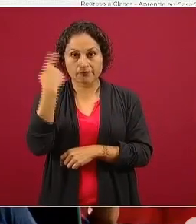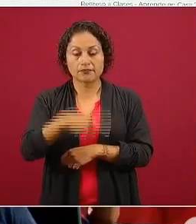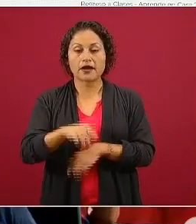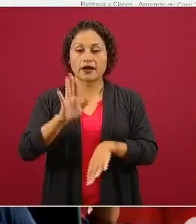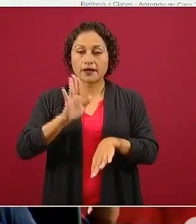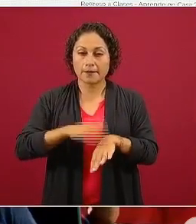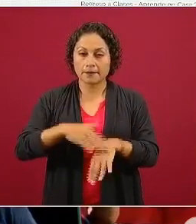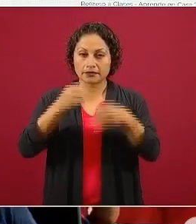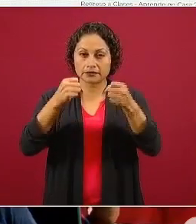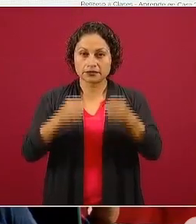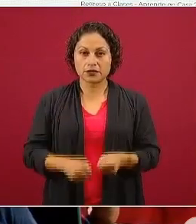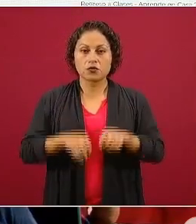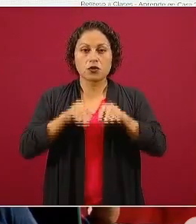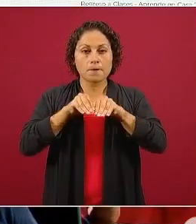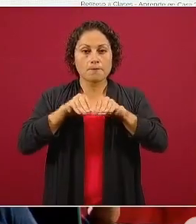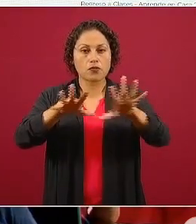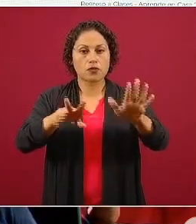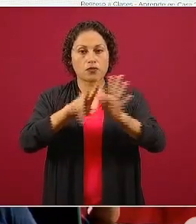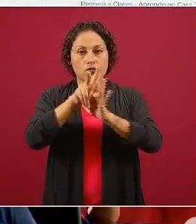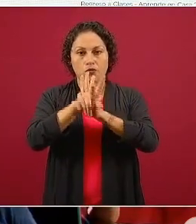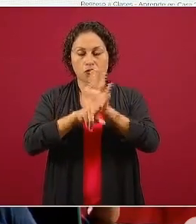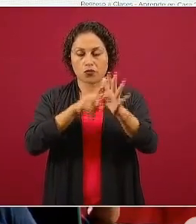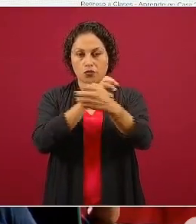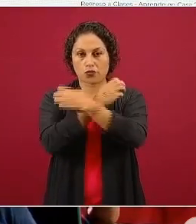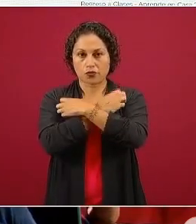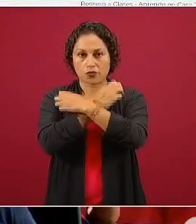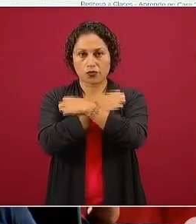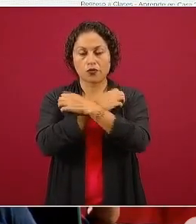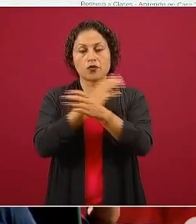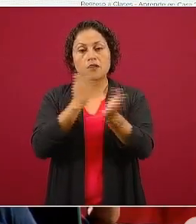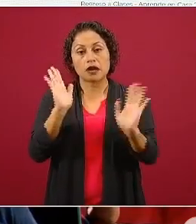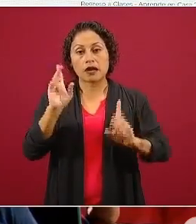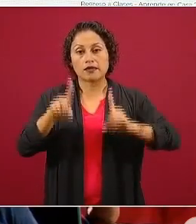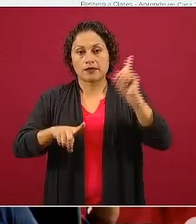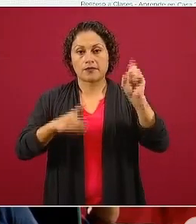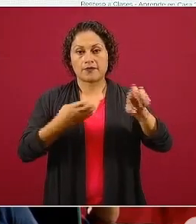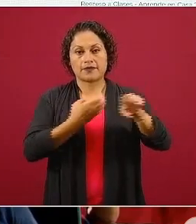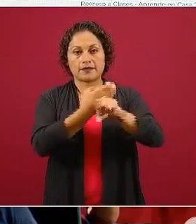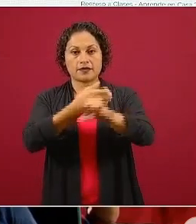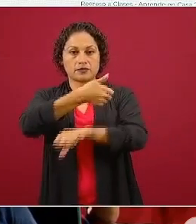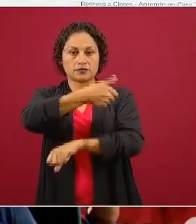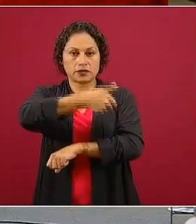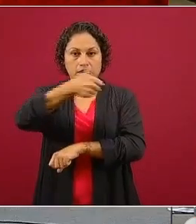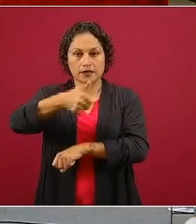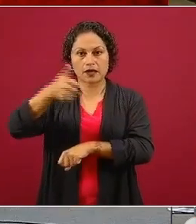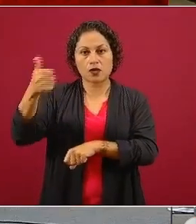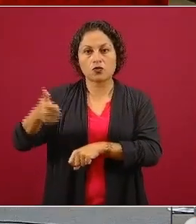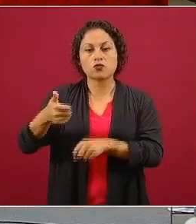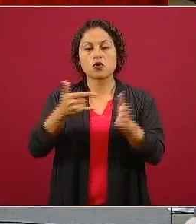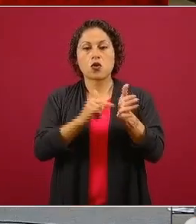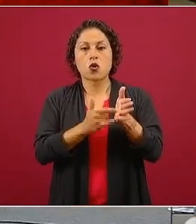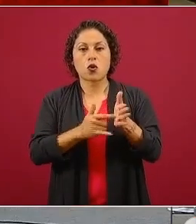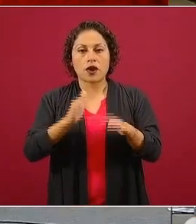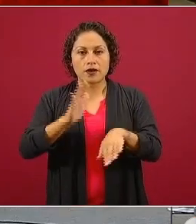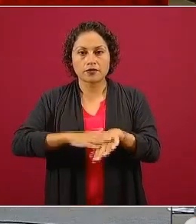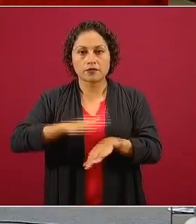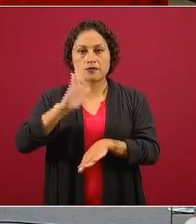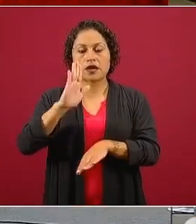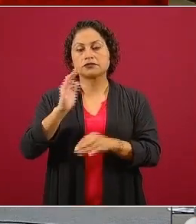las transmisiones y en esos casos ampliarán la posibilidad de horarios. Vámonos a preescolar.